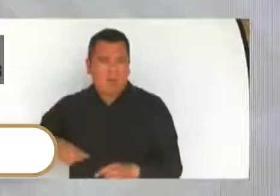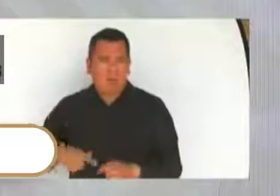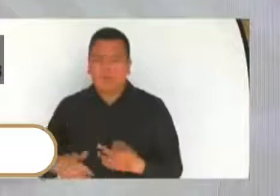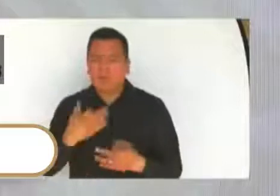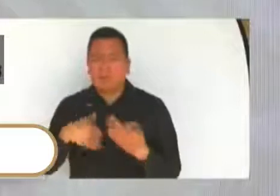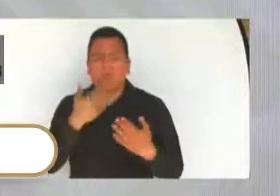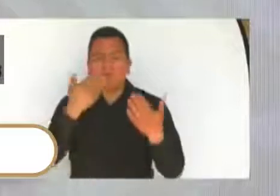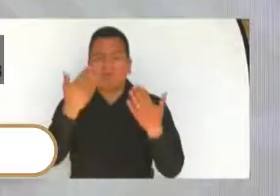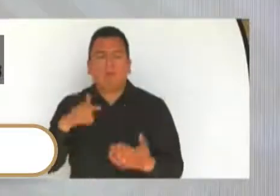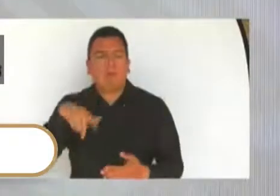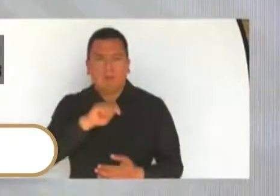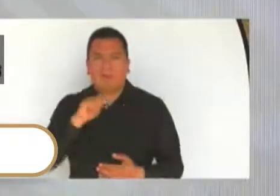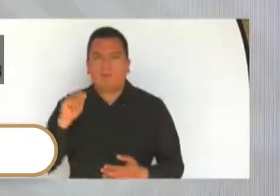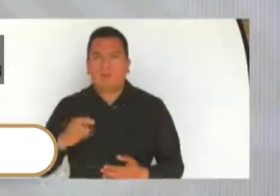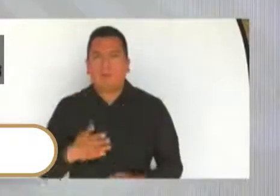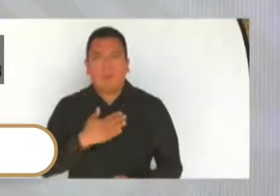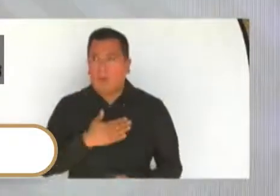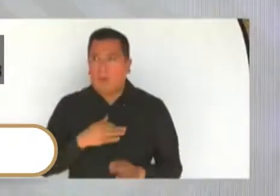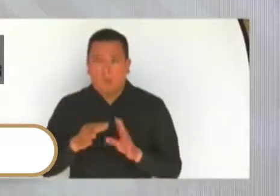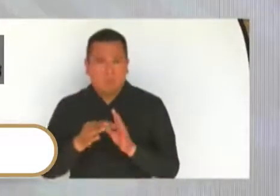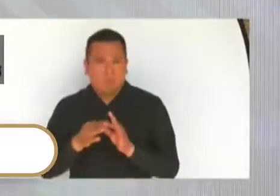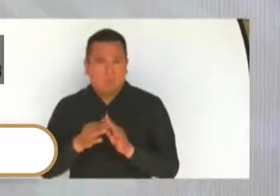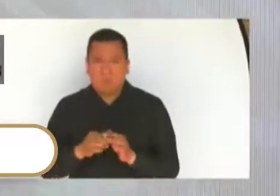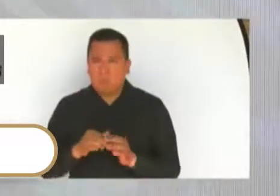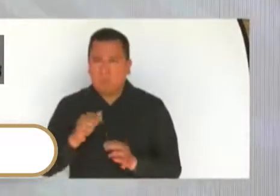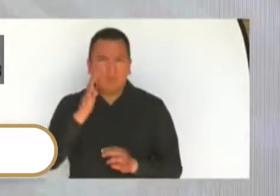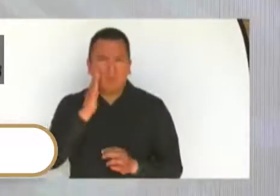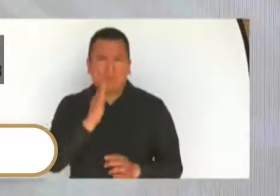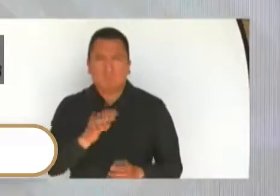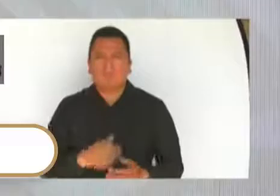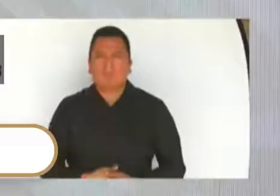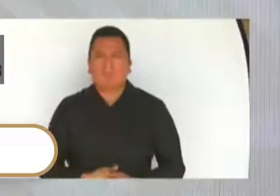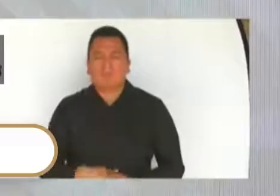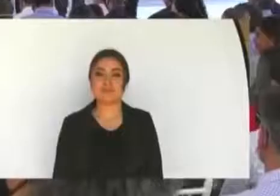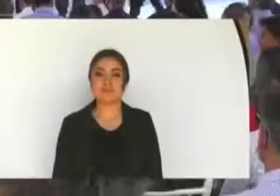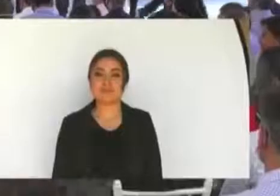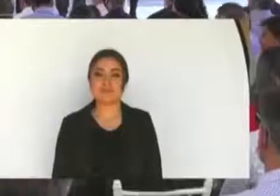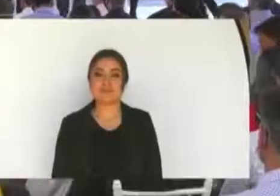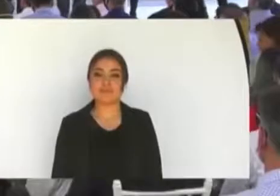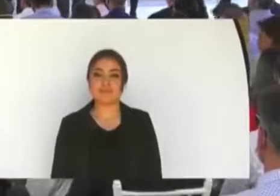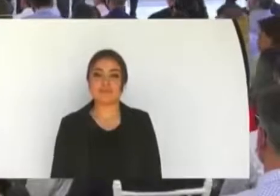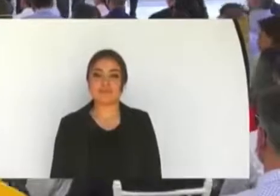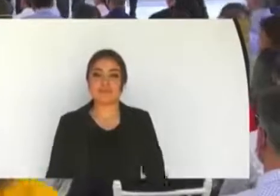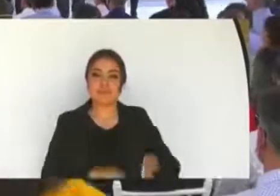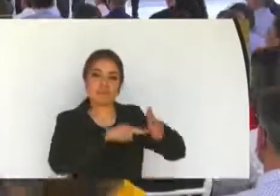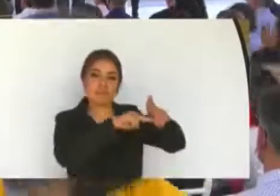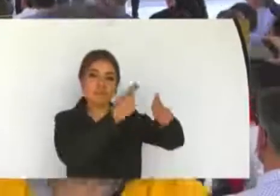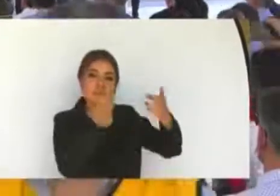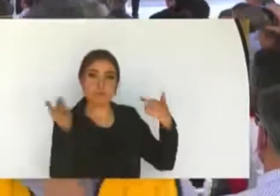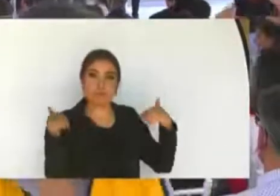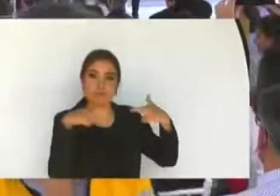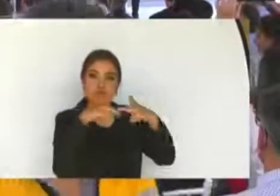Bienvenidos a Torreón, yo de manera muy breve quiero expresar que estamos profundamente contentos primero por estar aquí en esta firma de